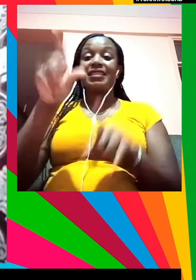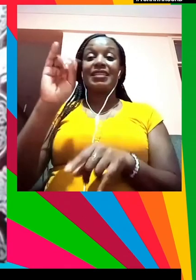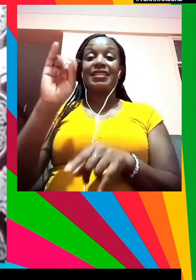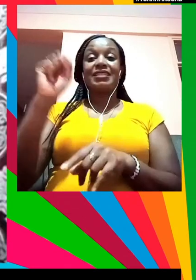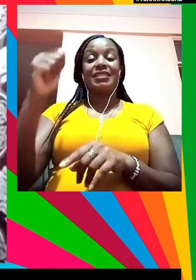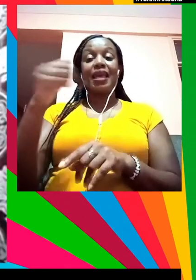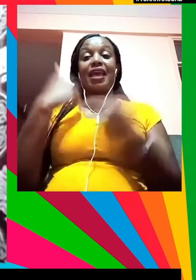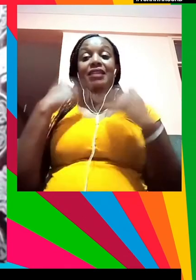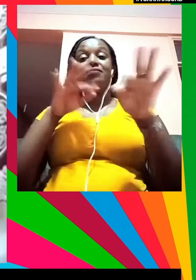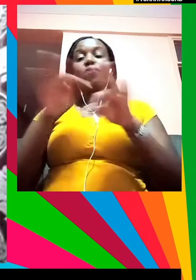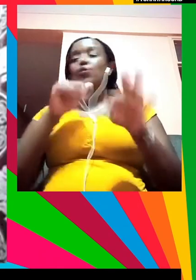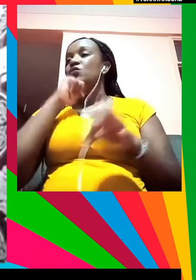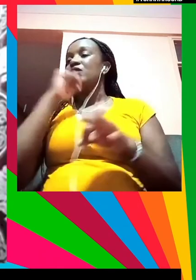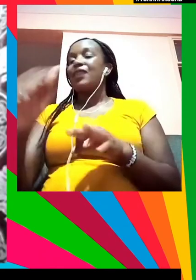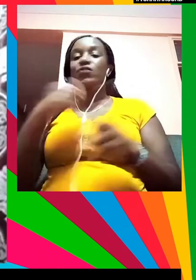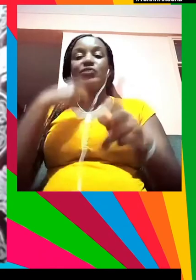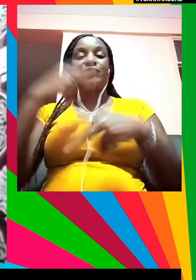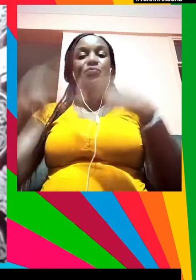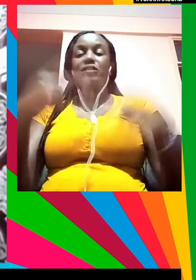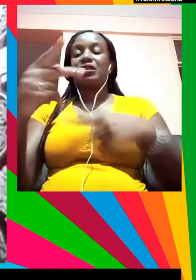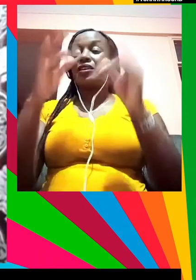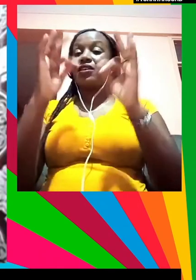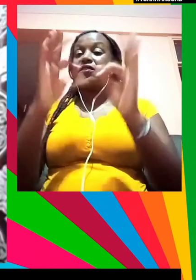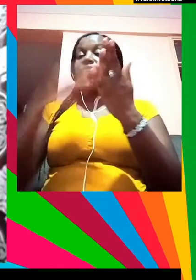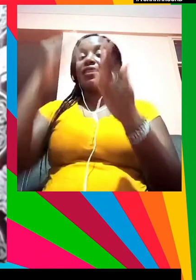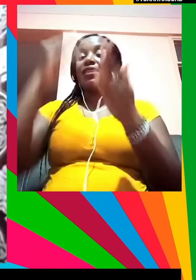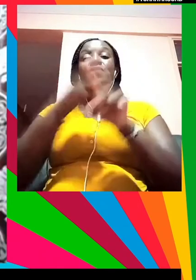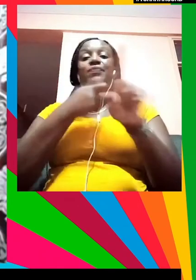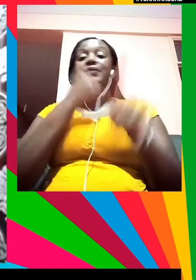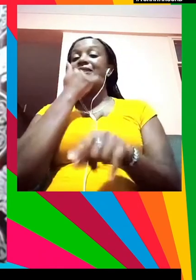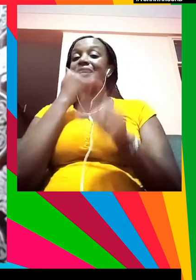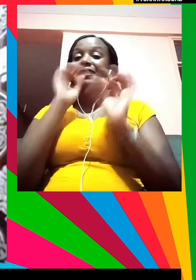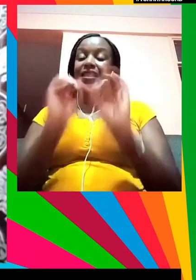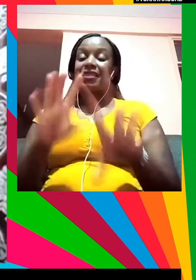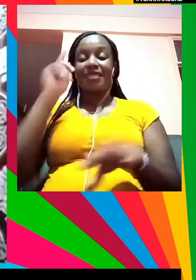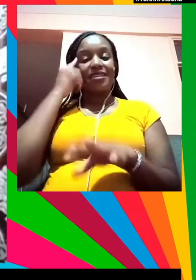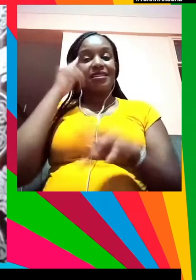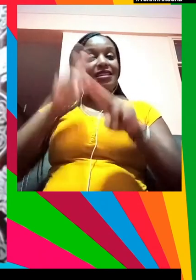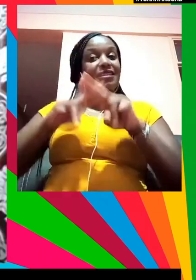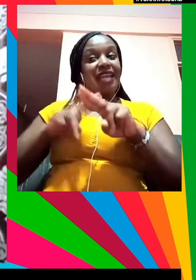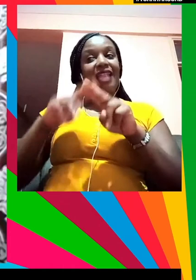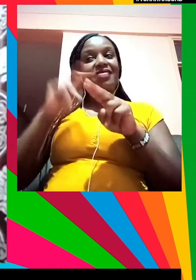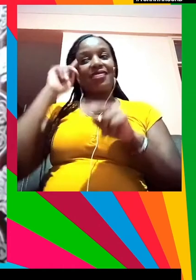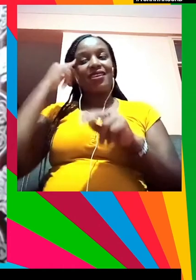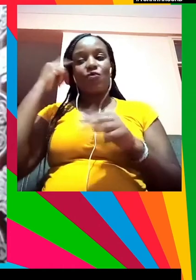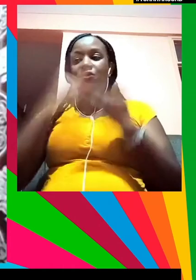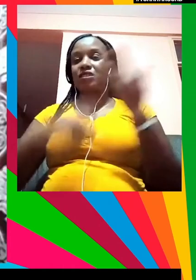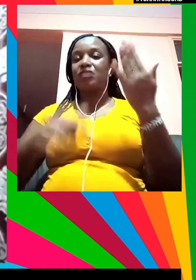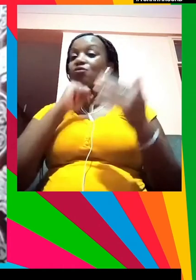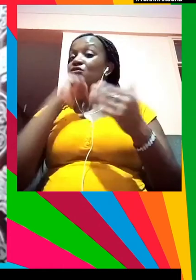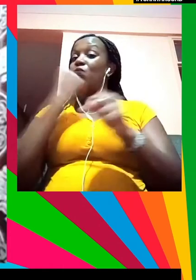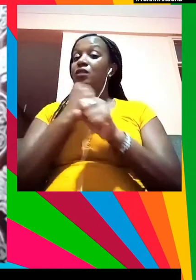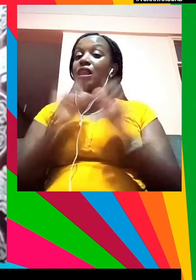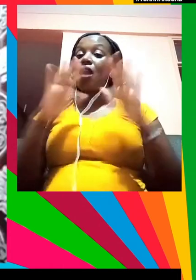si no aprendemos del pasado no podemos crear un futuro sin los errores del pasado y aprendiendo de